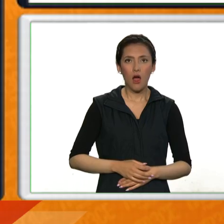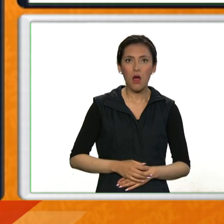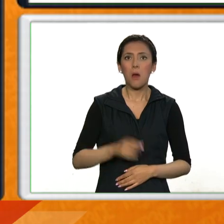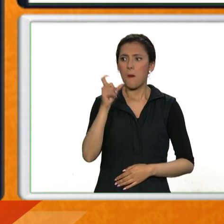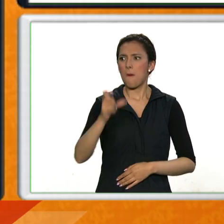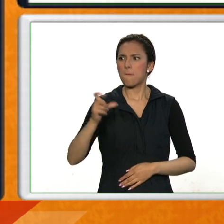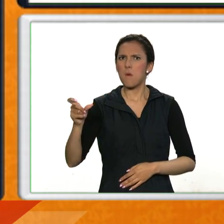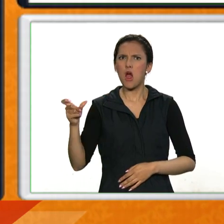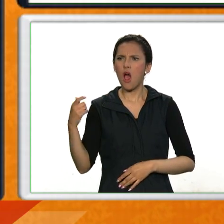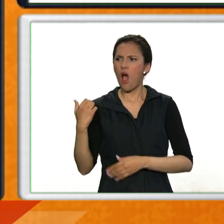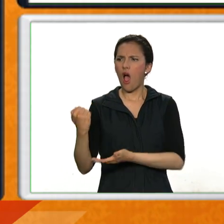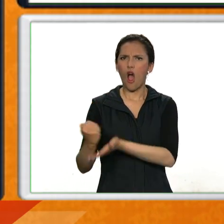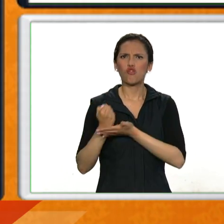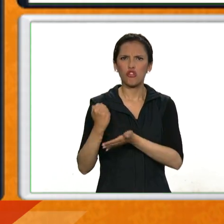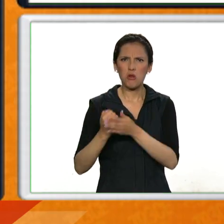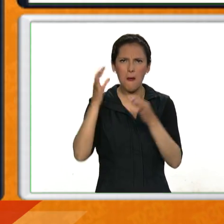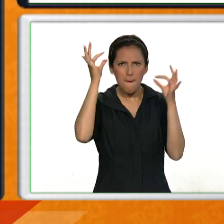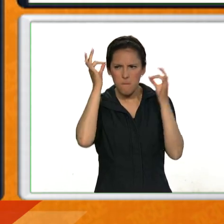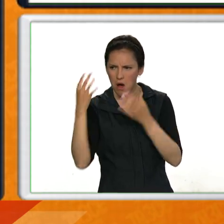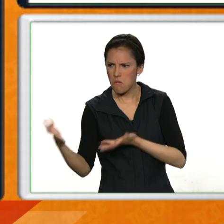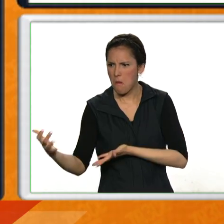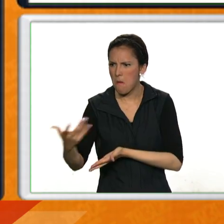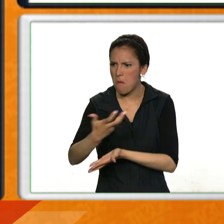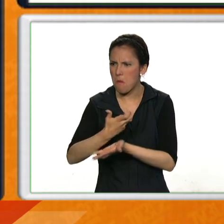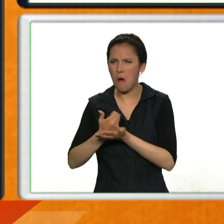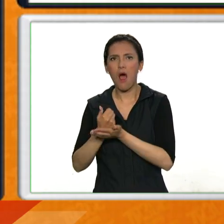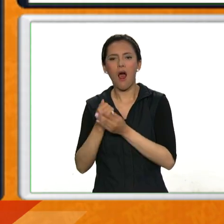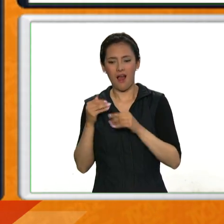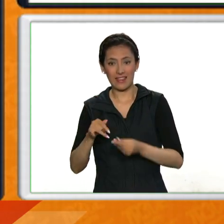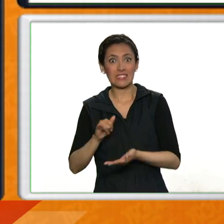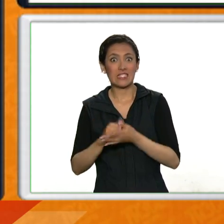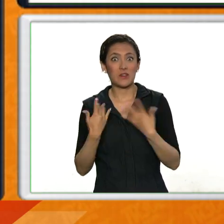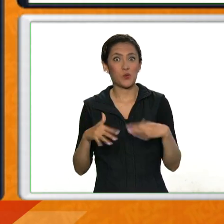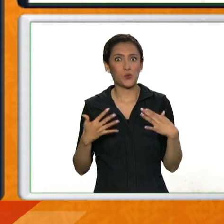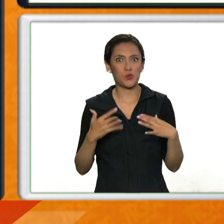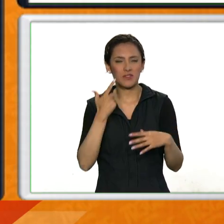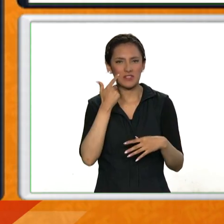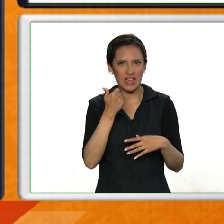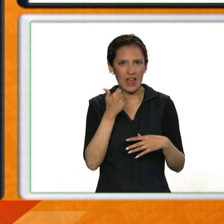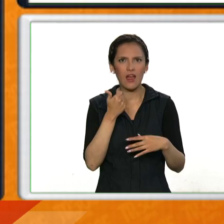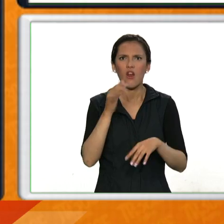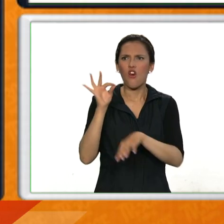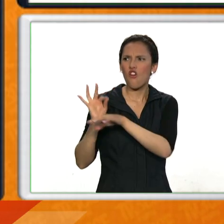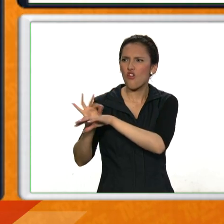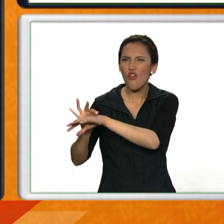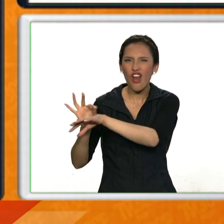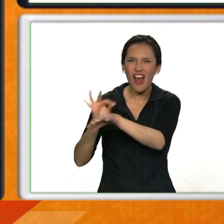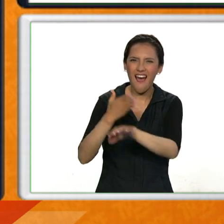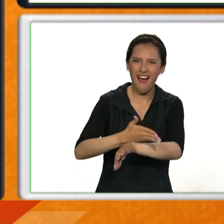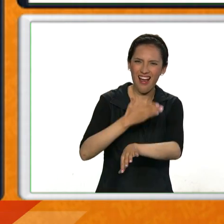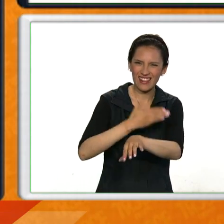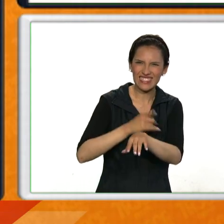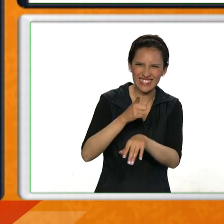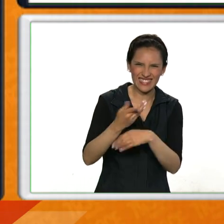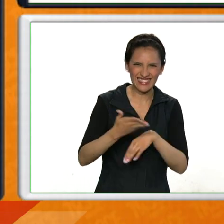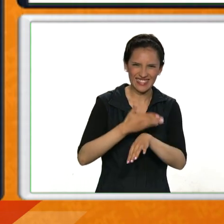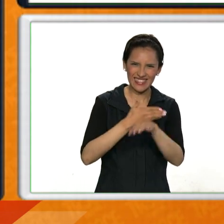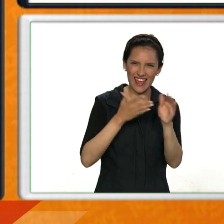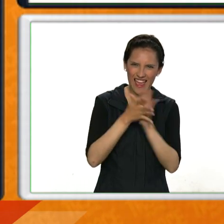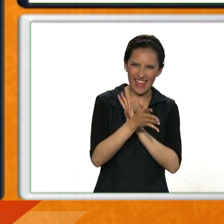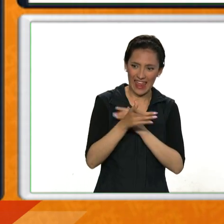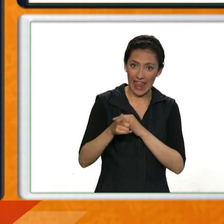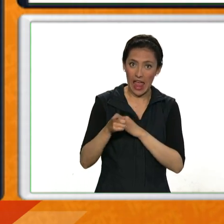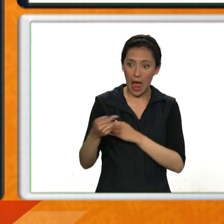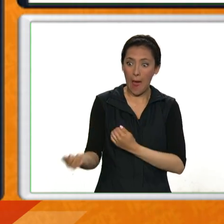muy bien en nuestra meta y esperamos pues al final de la jornada que todas estas fundaciones maravillosas que están trabajando en pro del